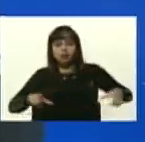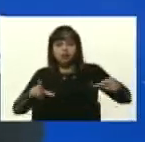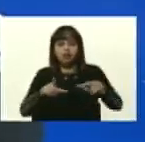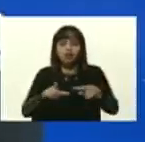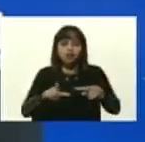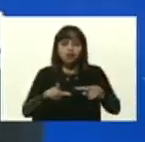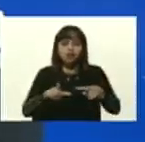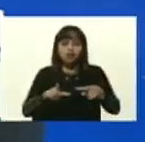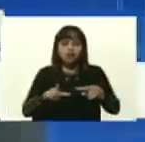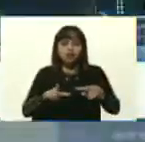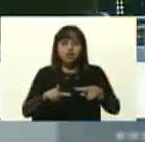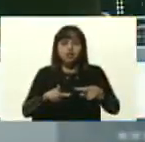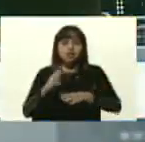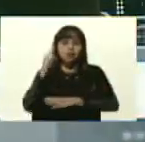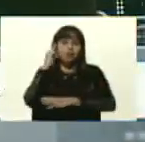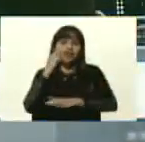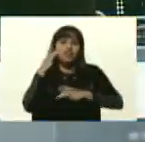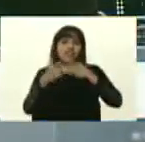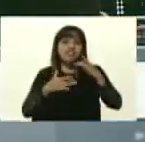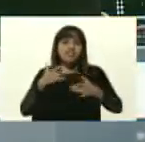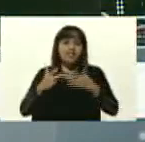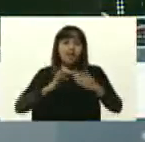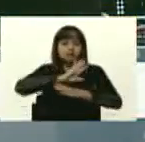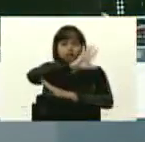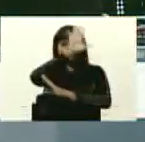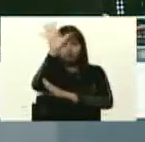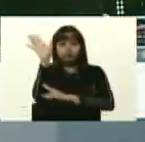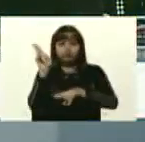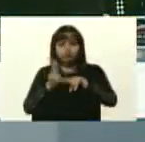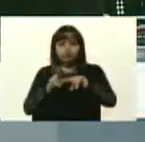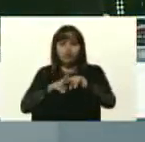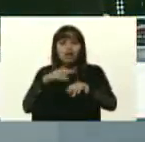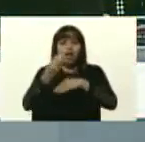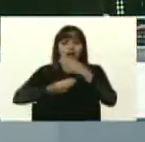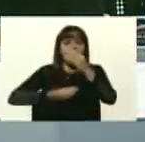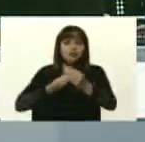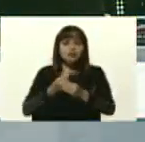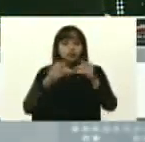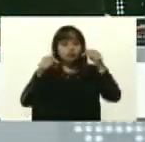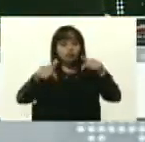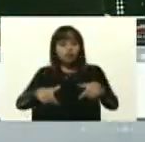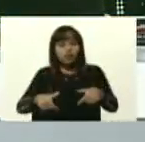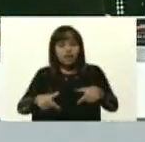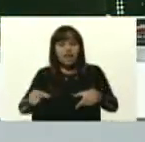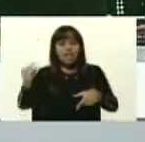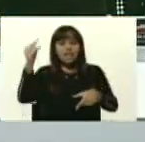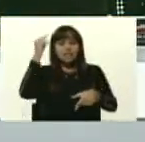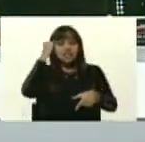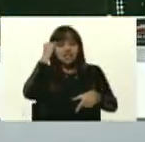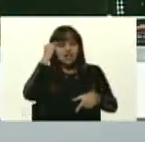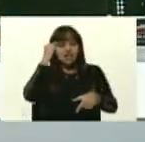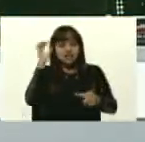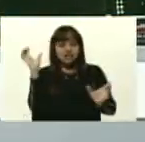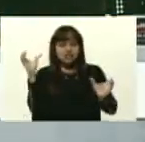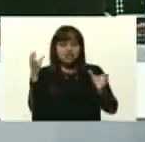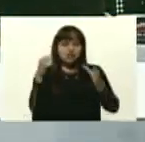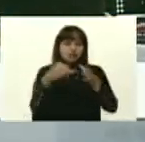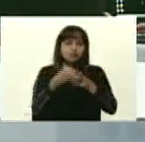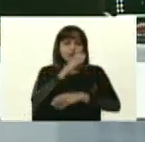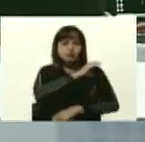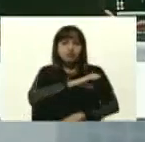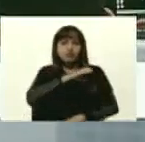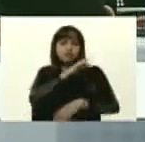Bolivariana de Actividades Espaciales. Vamos a inaugurar hoy, día de la creación del gran polo científico